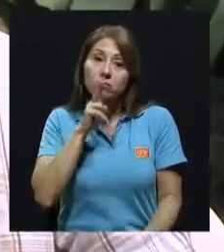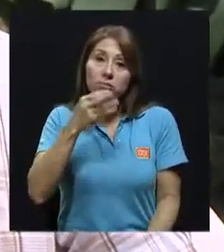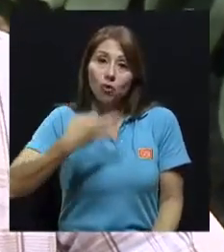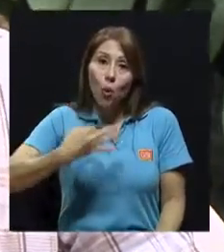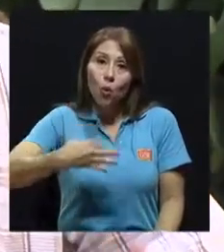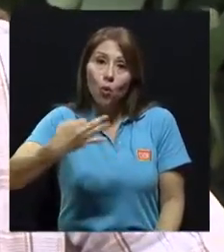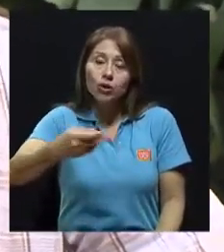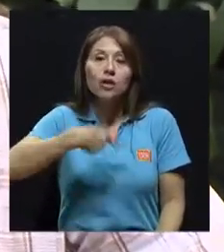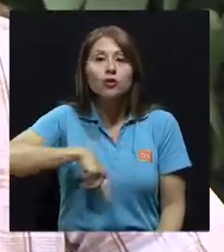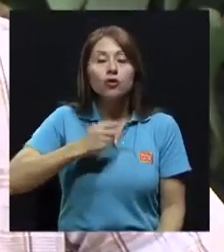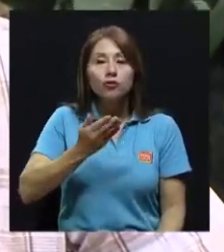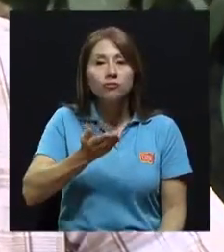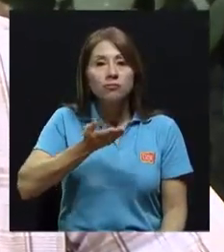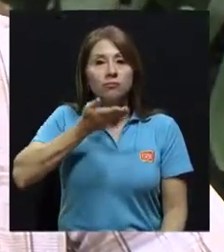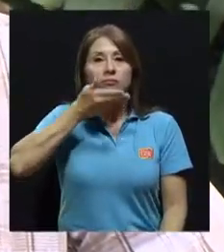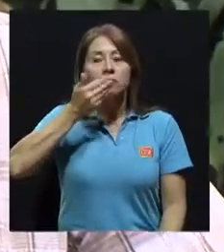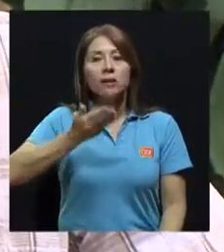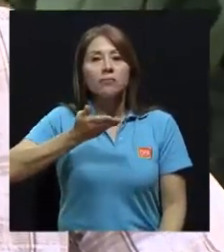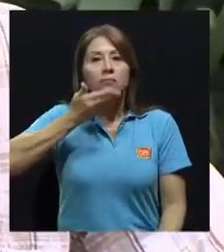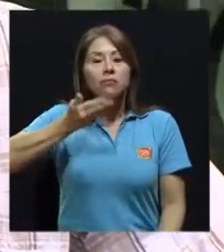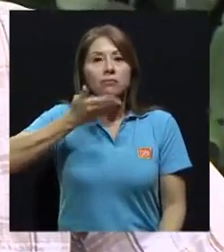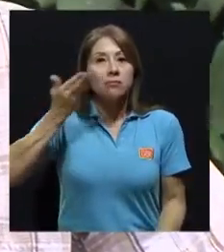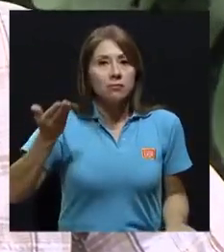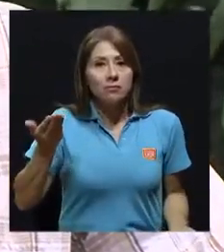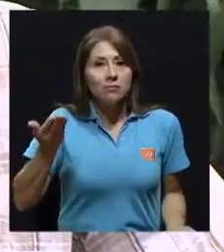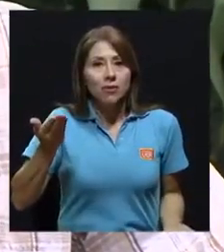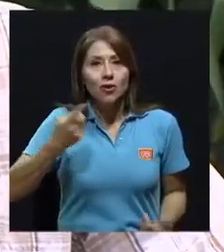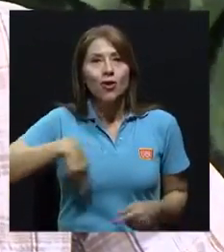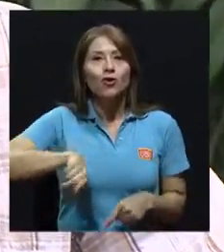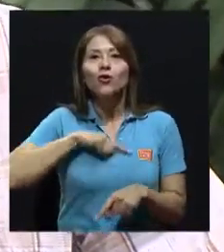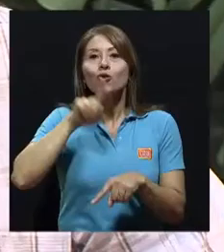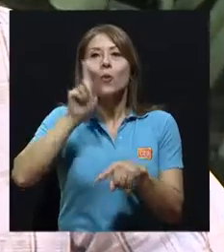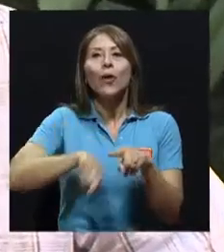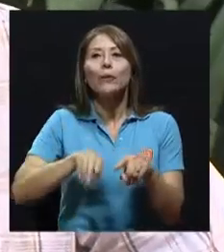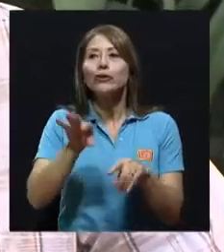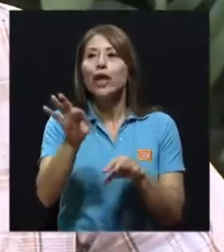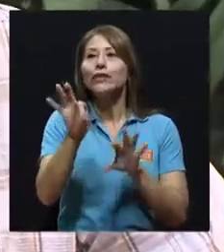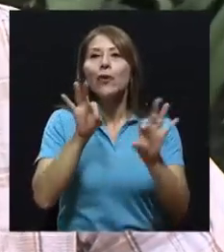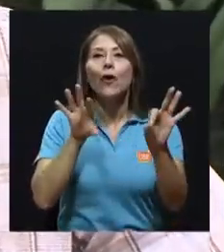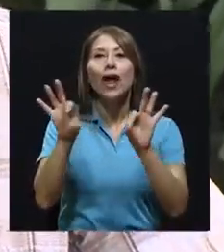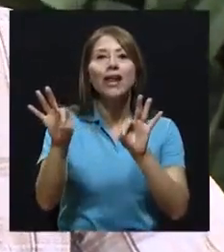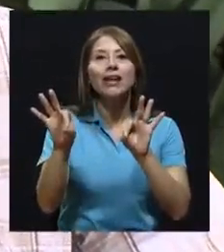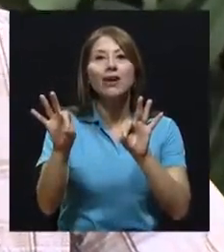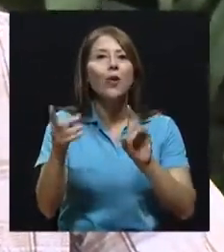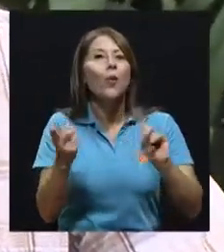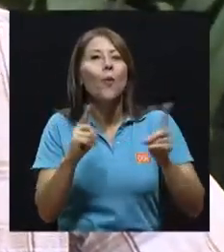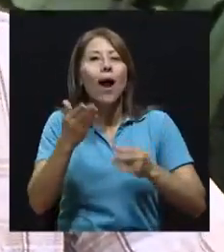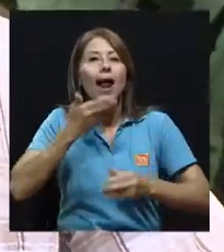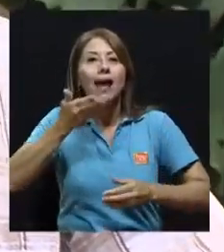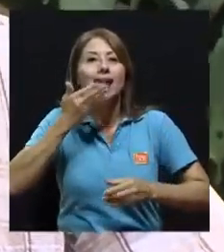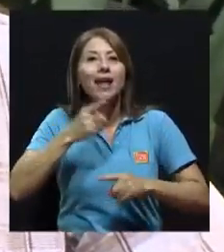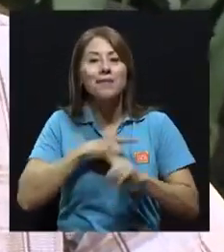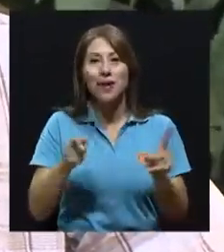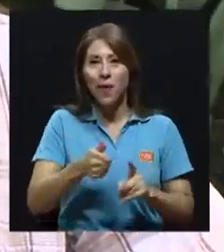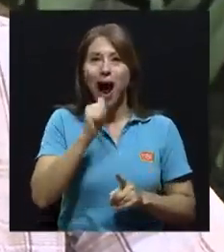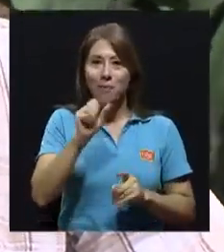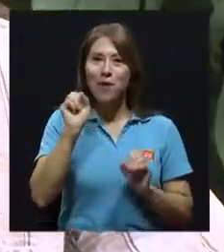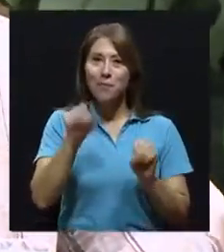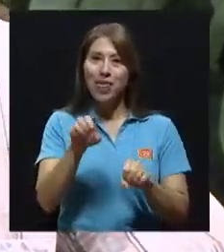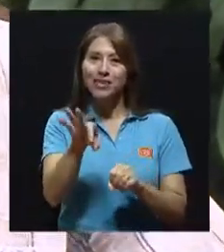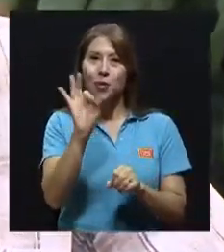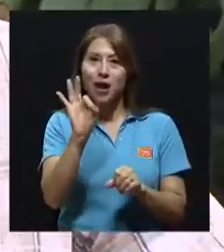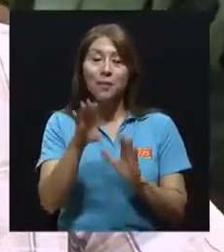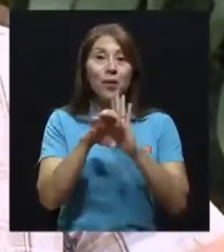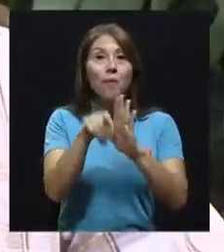los días respiramos aire. No podemos escoger qué aire respirar. En cambio el agua sí, usted puede escoger no tomar agua en un lugar,